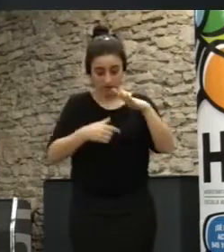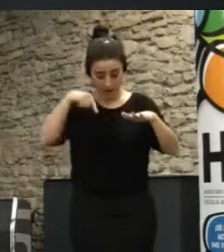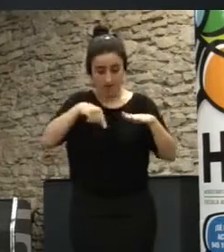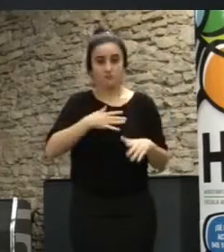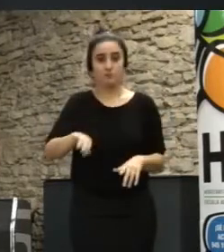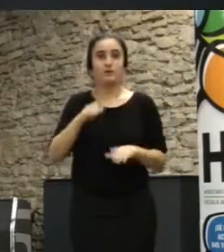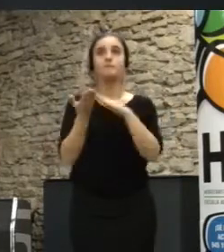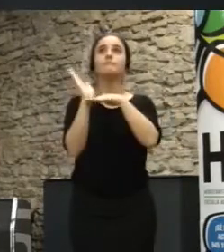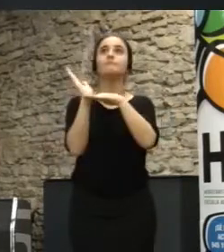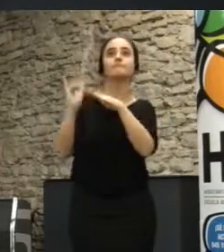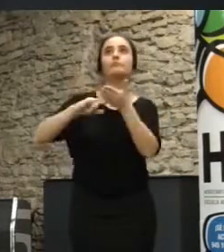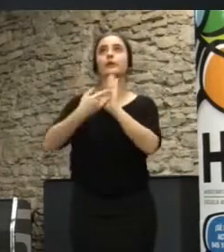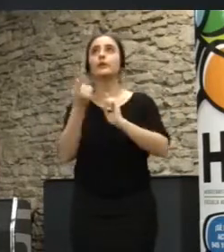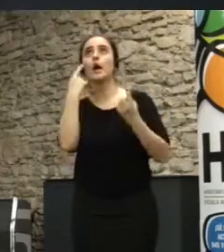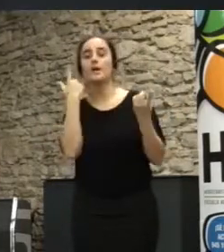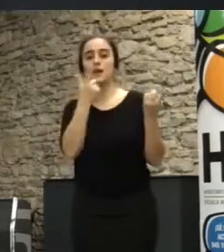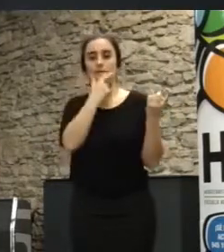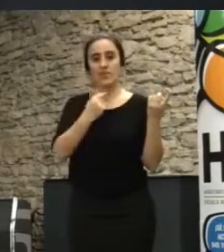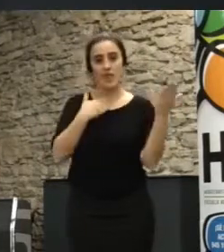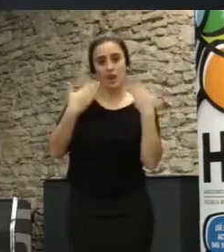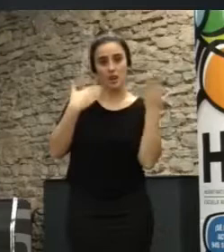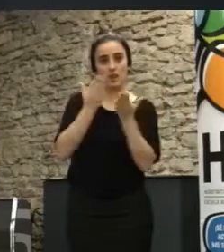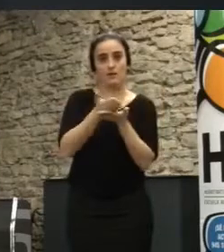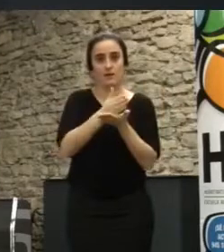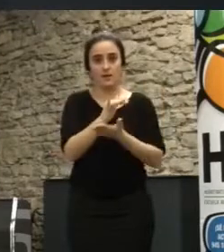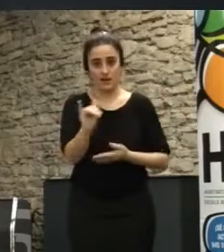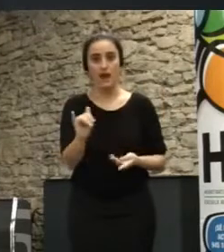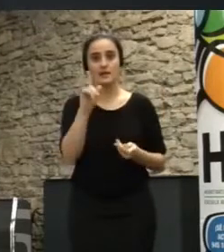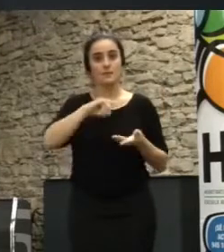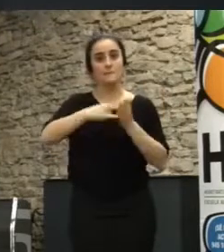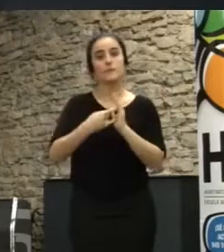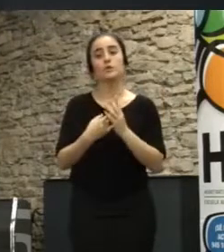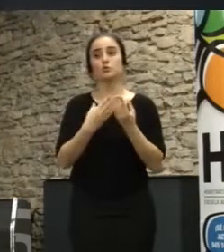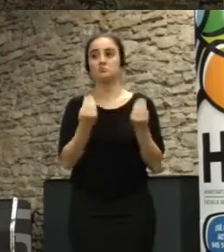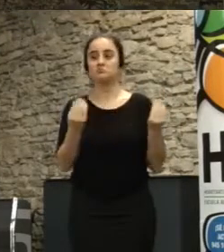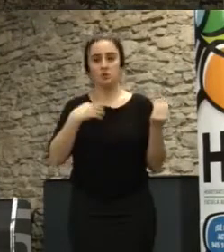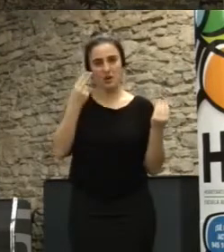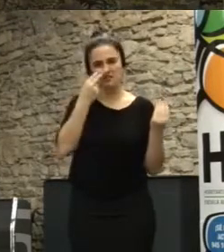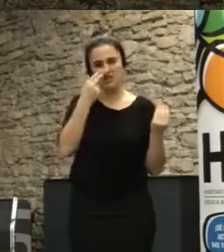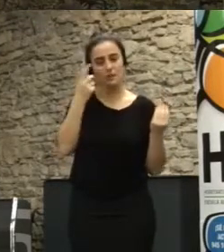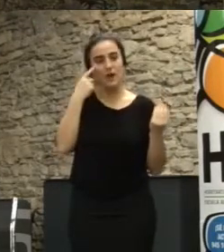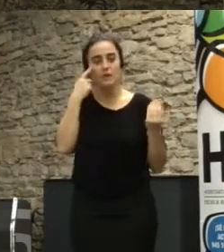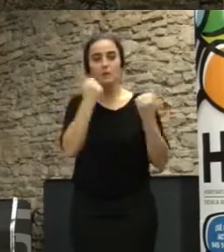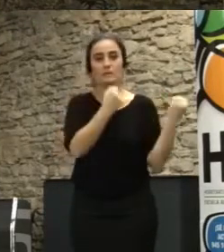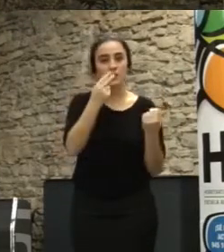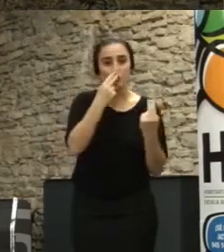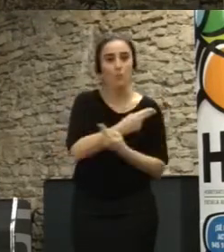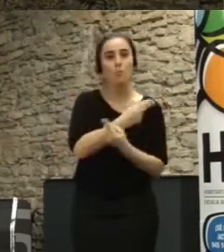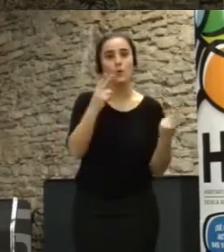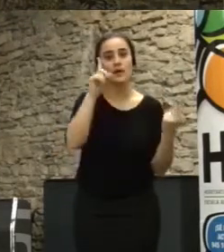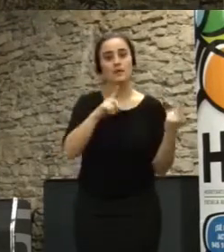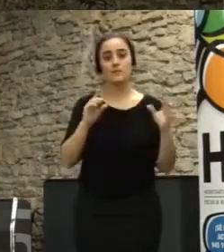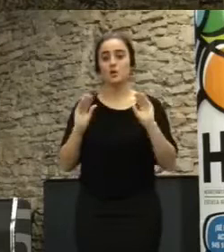hay una mediación, hay una facilitación y luego algunos proyectos, es muy interesante esta sinergia entre la administración pública, el común, la ciudadanía